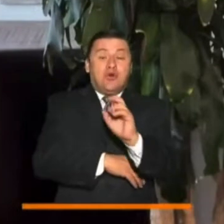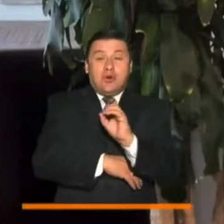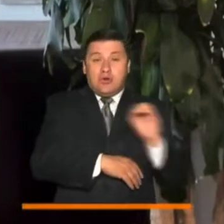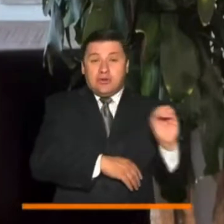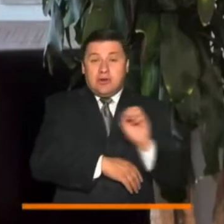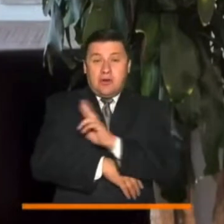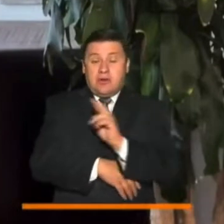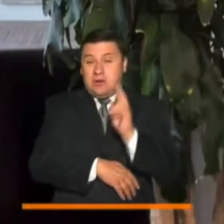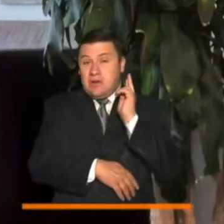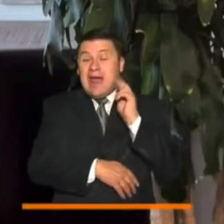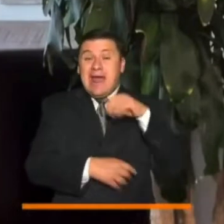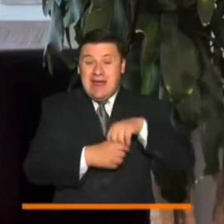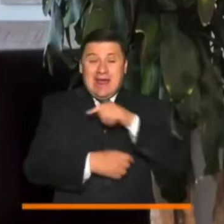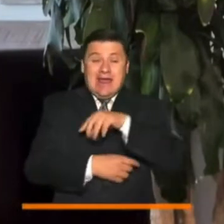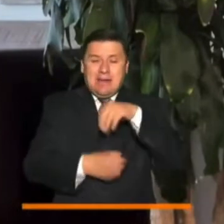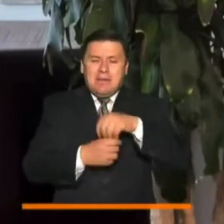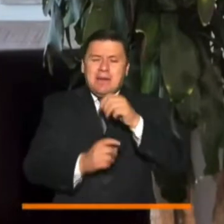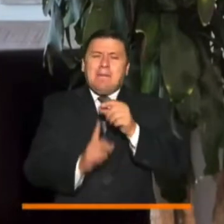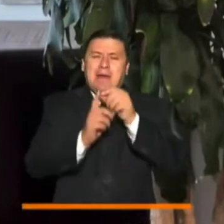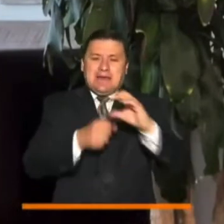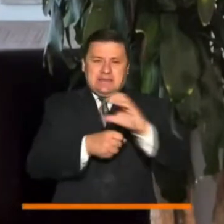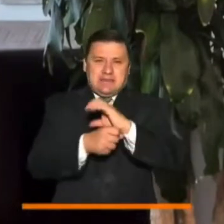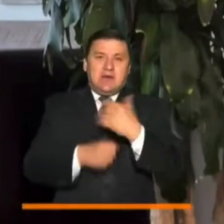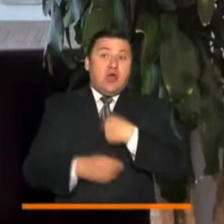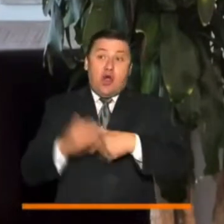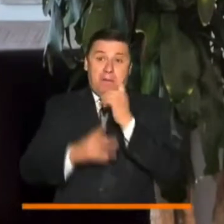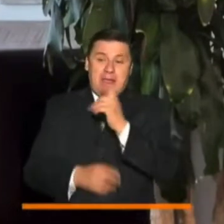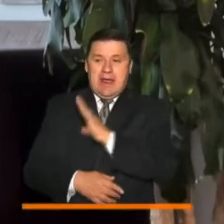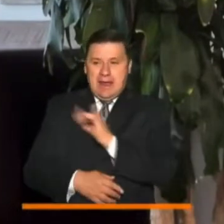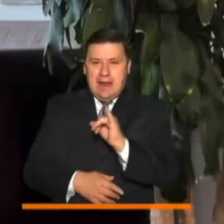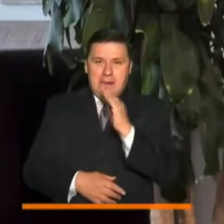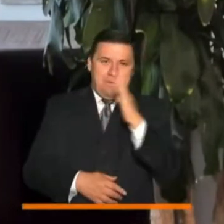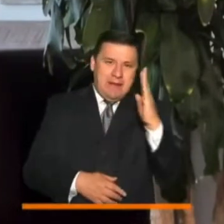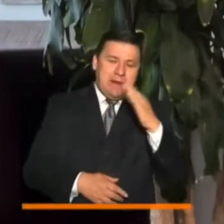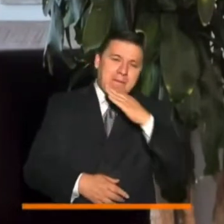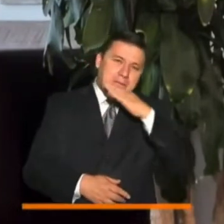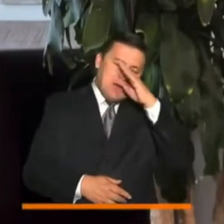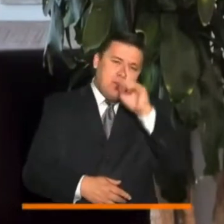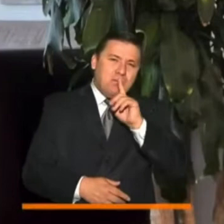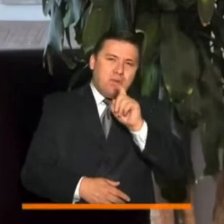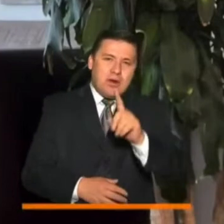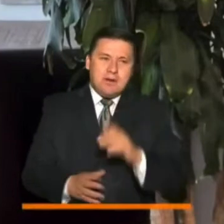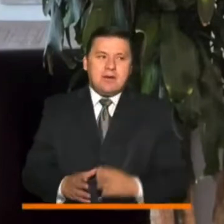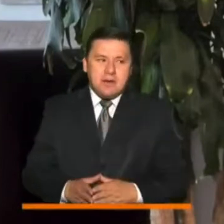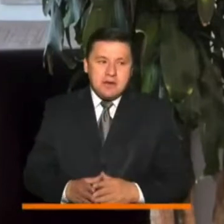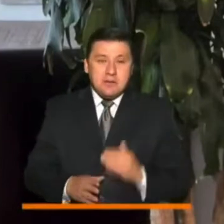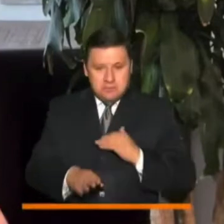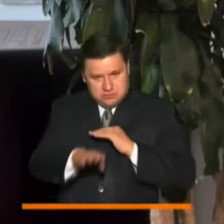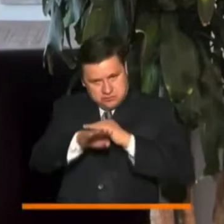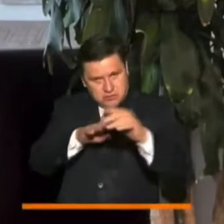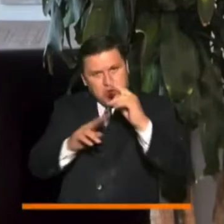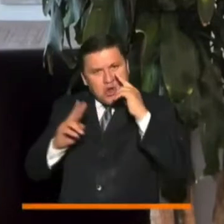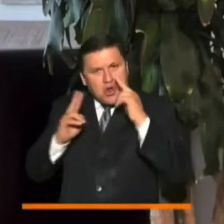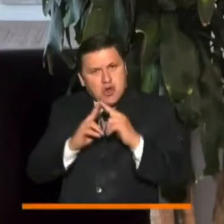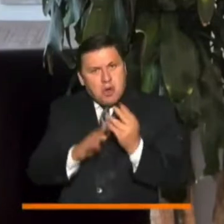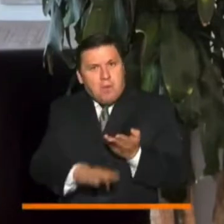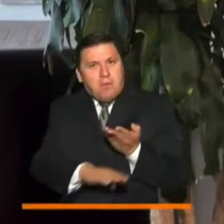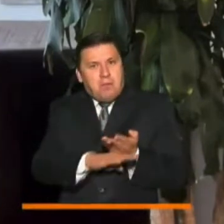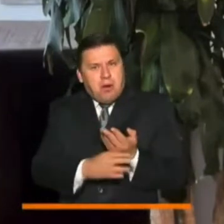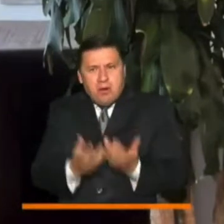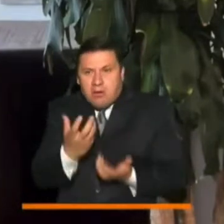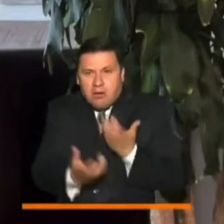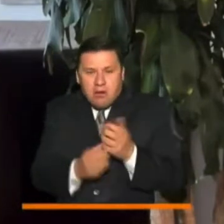capital y culminaremos con las ciudades principales como Cali, Barranquilla, Medellín y Bucaramanga. Los invitamos a conocer una propuesta